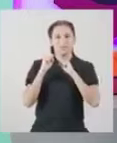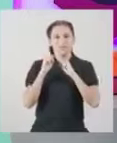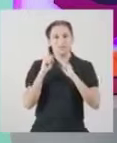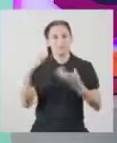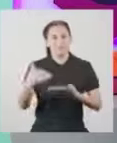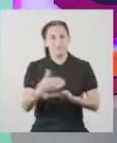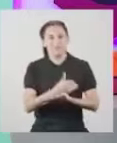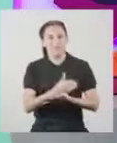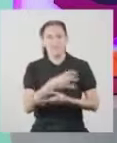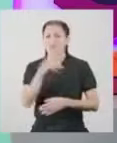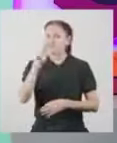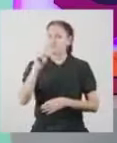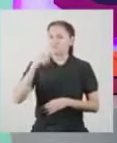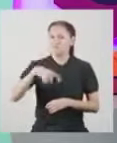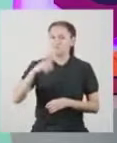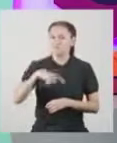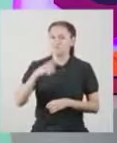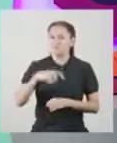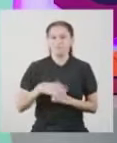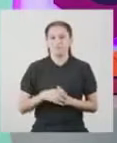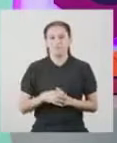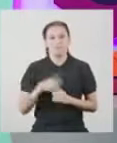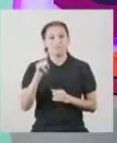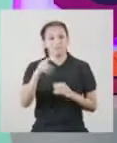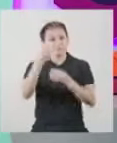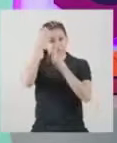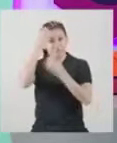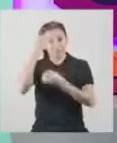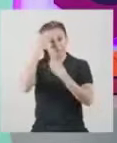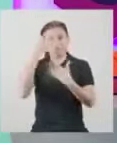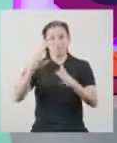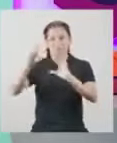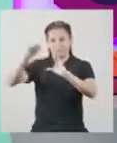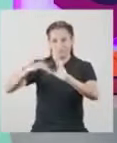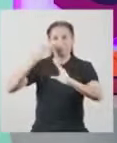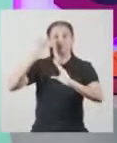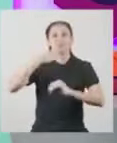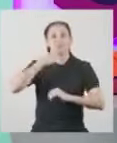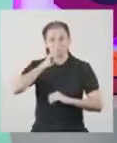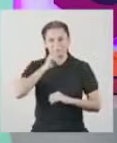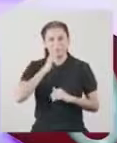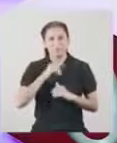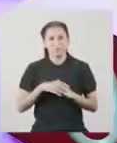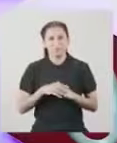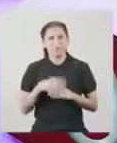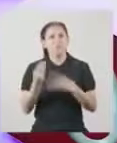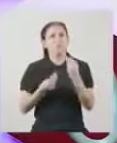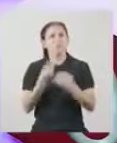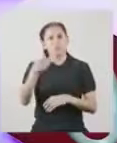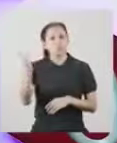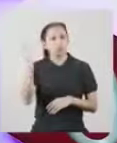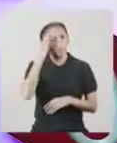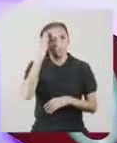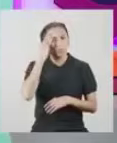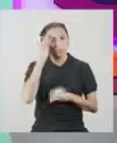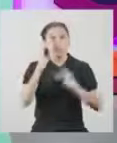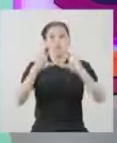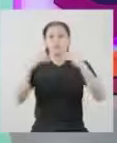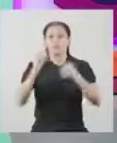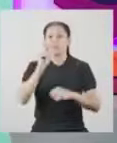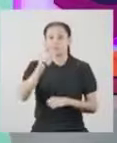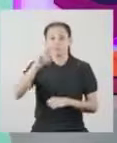estanque No será necesario, mi estimado Esos datos nos lo mandarán las chicas ¿Y cómo lo saben ellas?